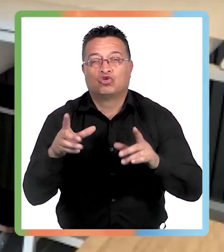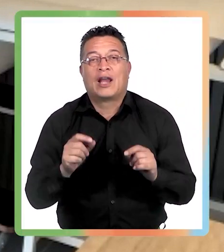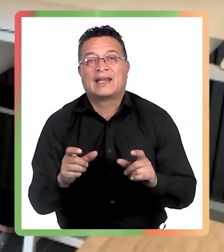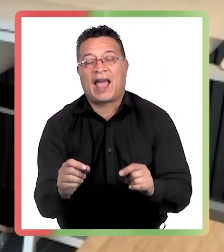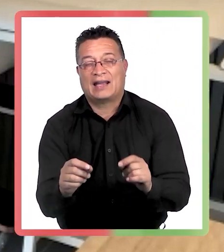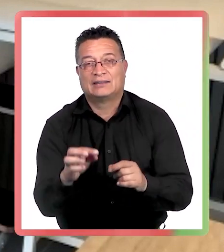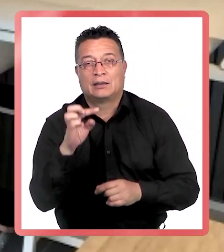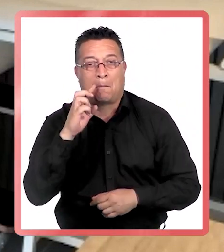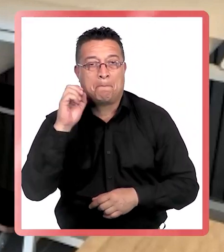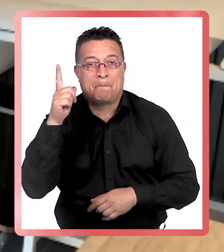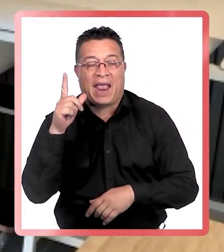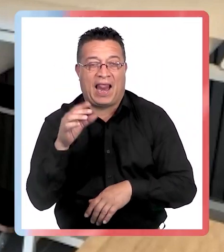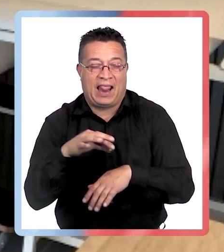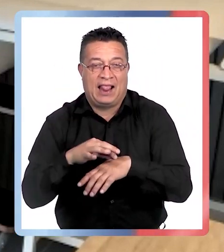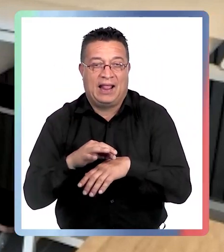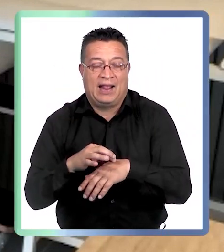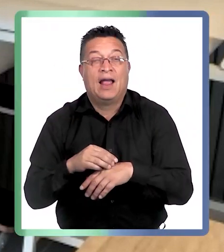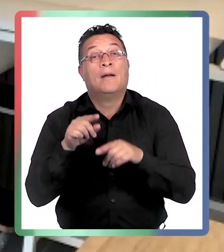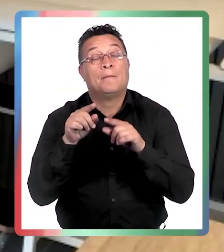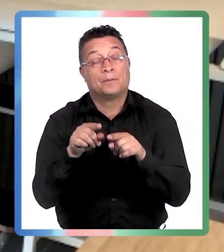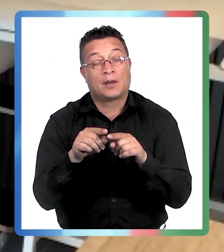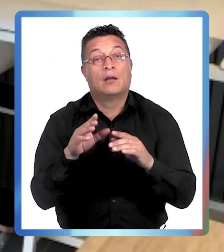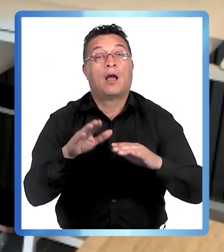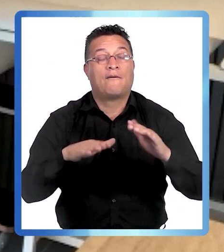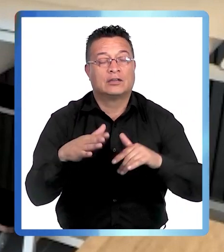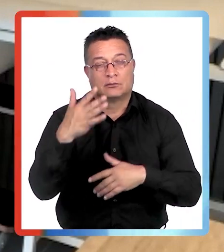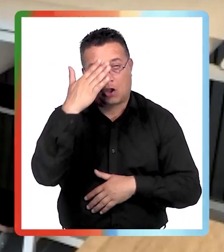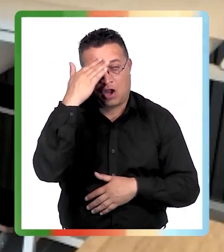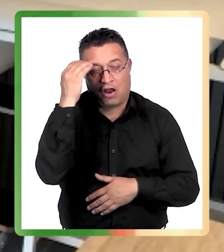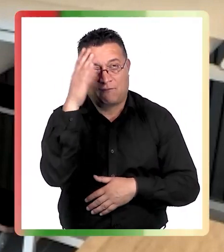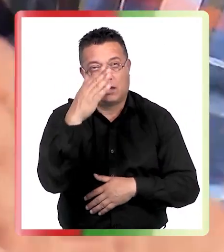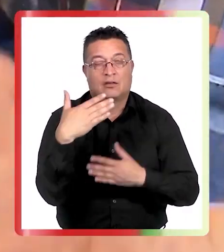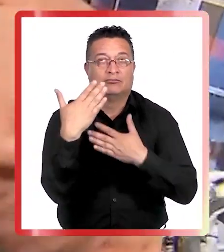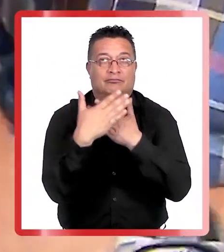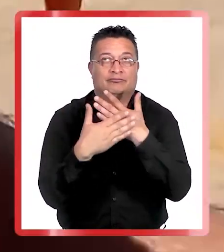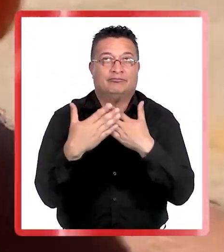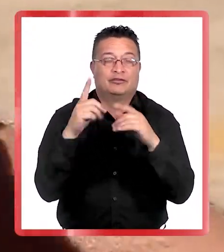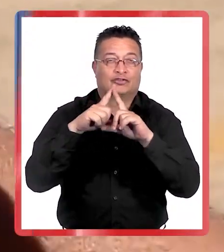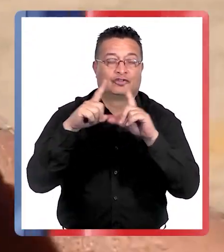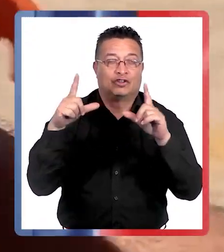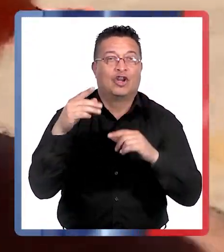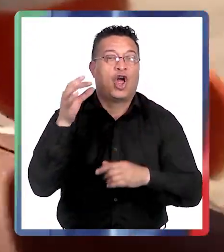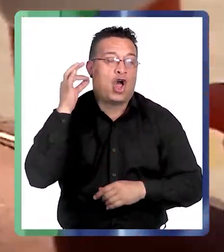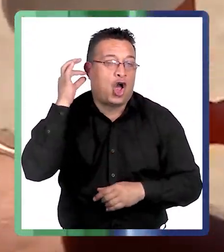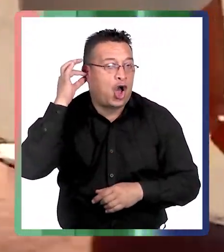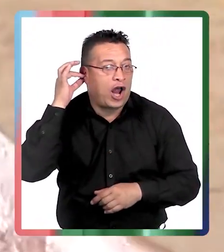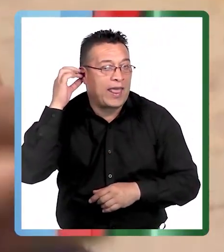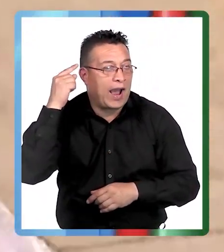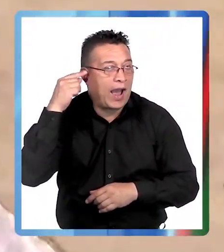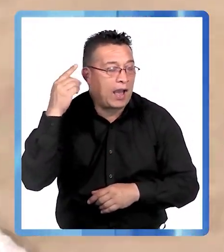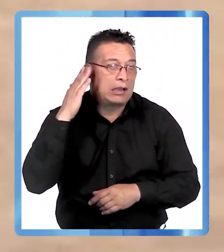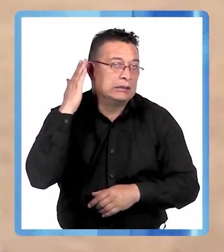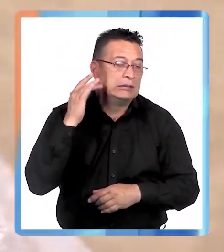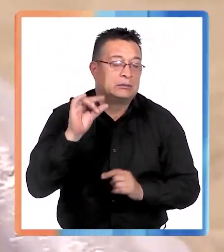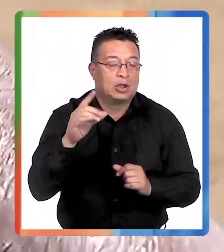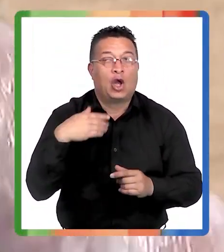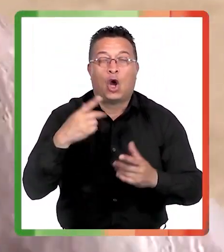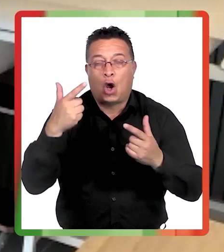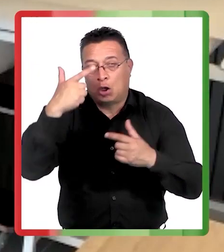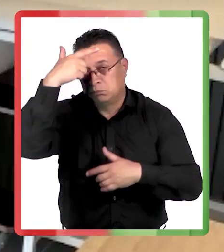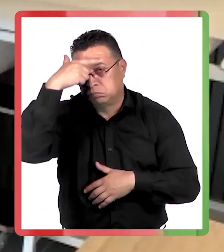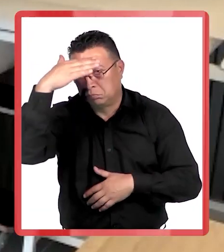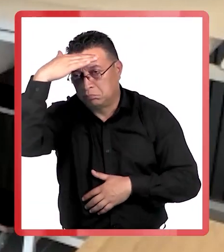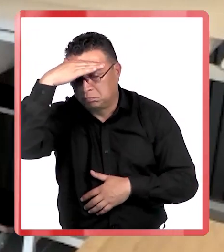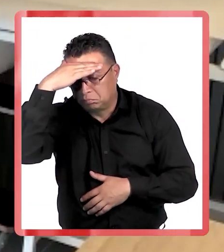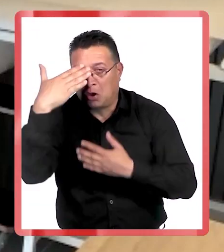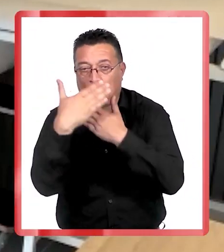esa zona, porque uno muchas veces se le olvida ponerse el fotoprotector en las orejas o porque uno está acostumbrado a hacer yoki o